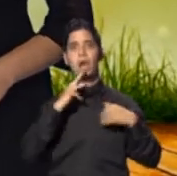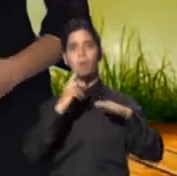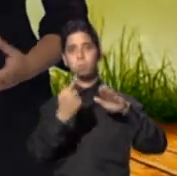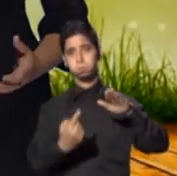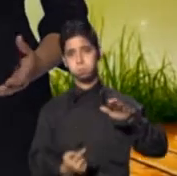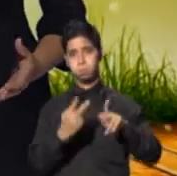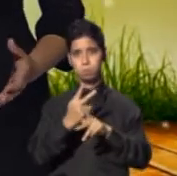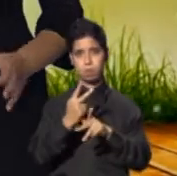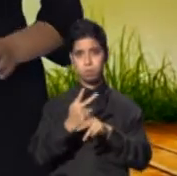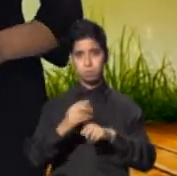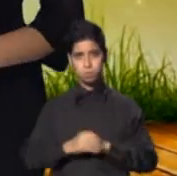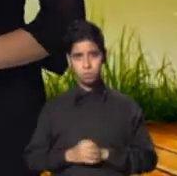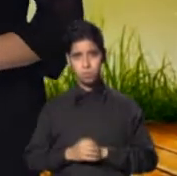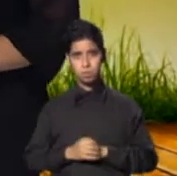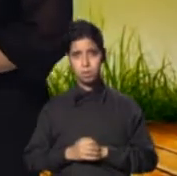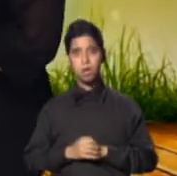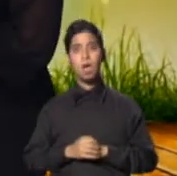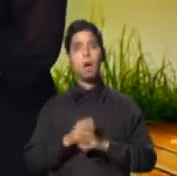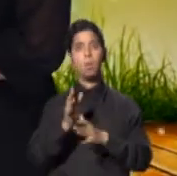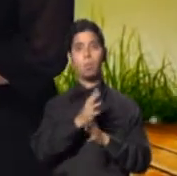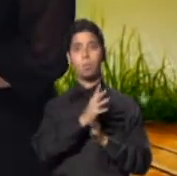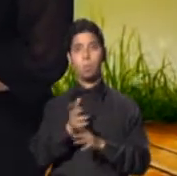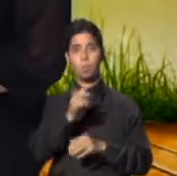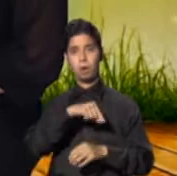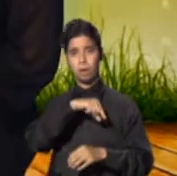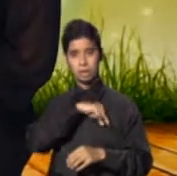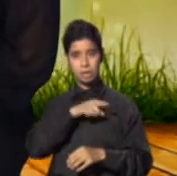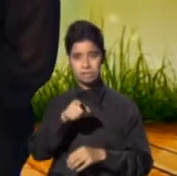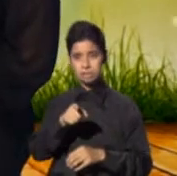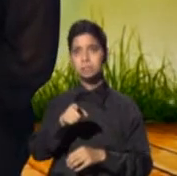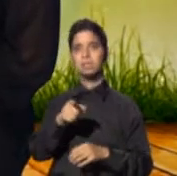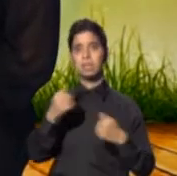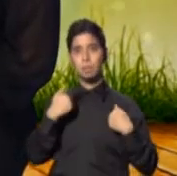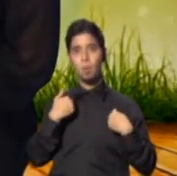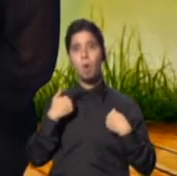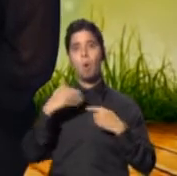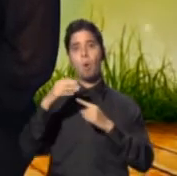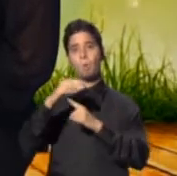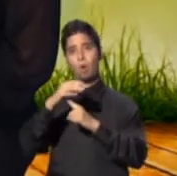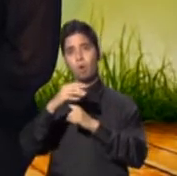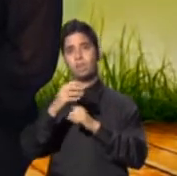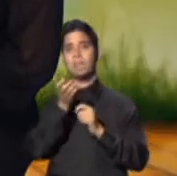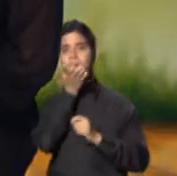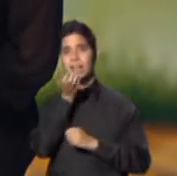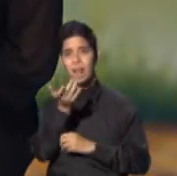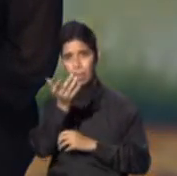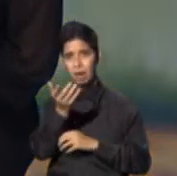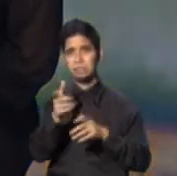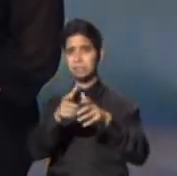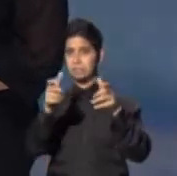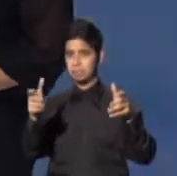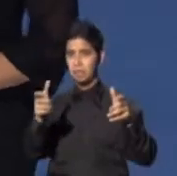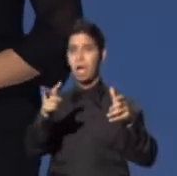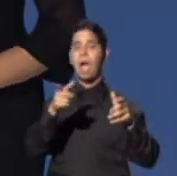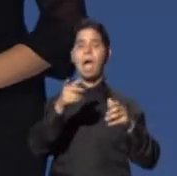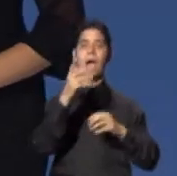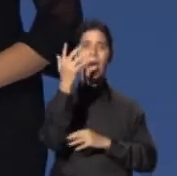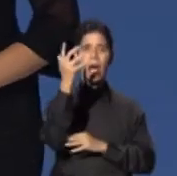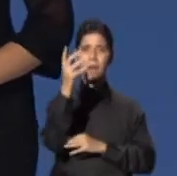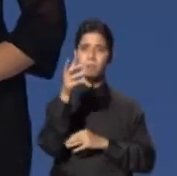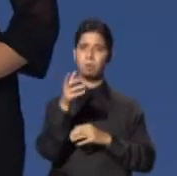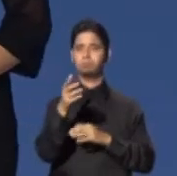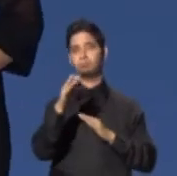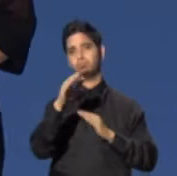submarina. Si es la calidad del aire, hoy sí amanecimos con altos niveles de polen de grama. El polen de árbol está en niveles moderados, también las